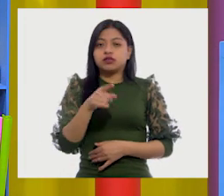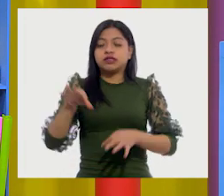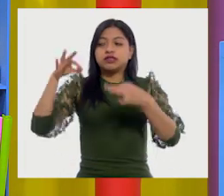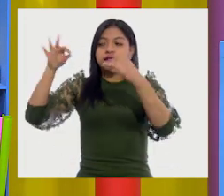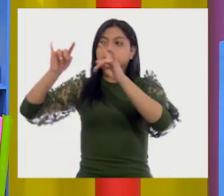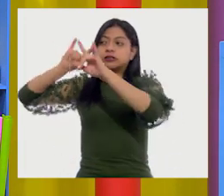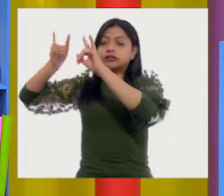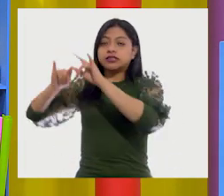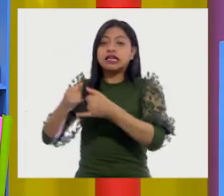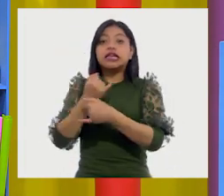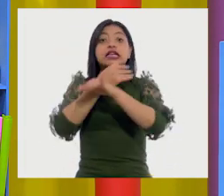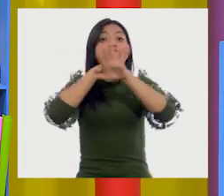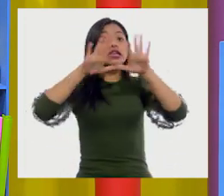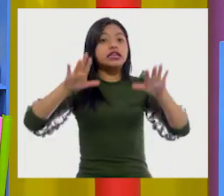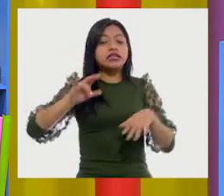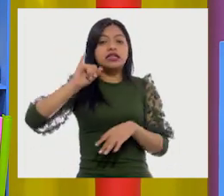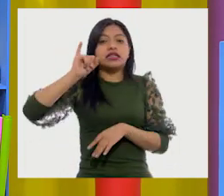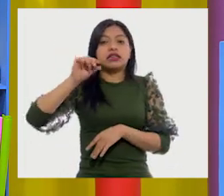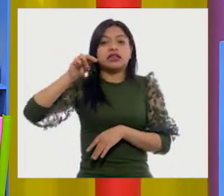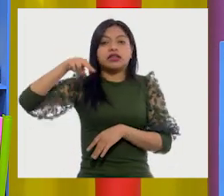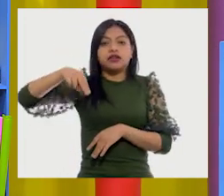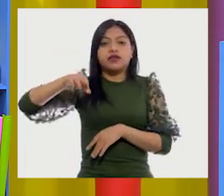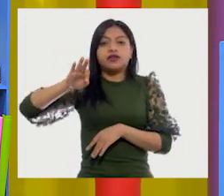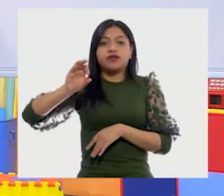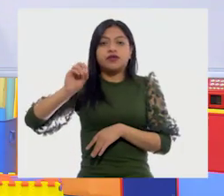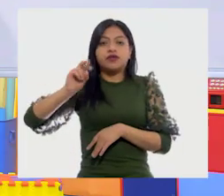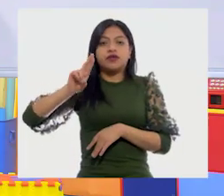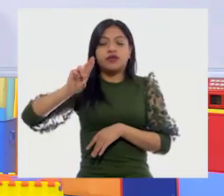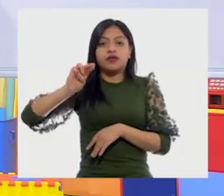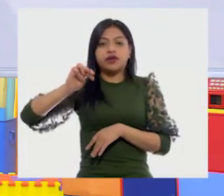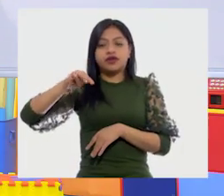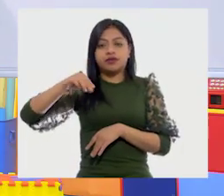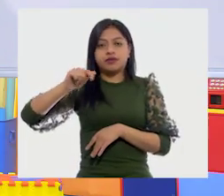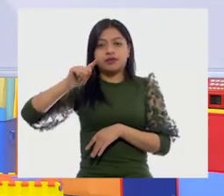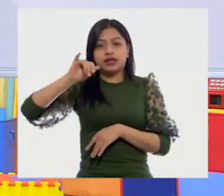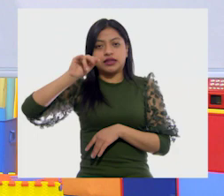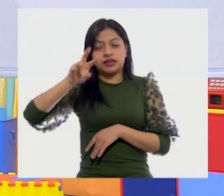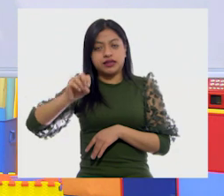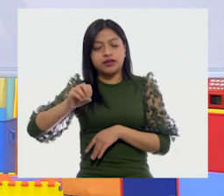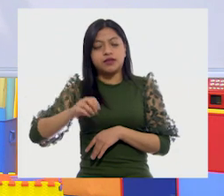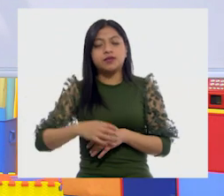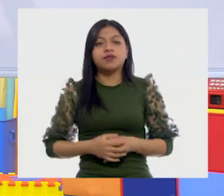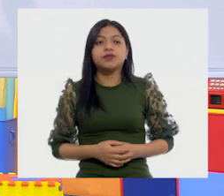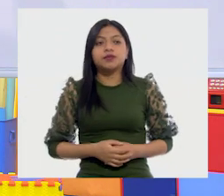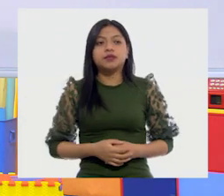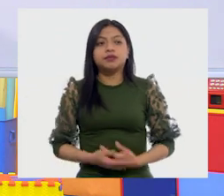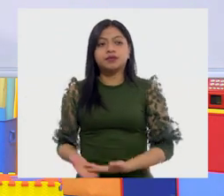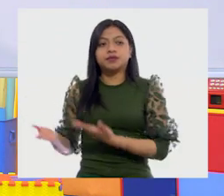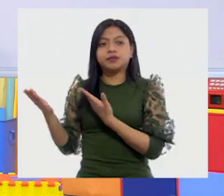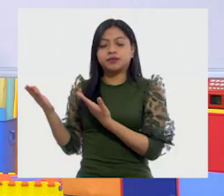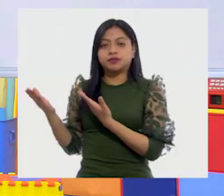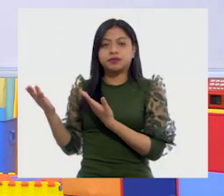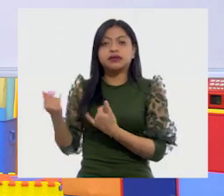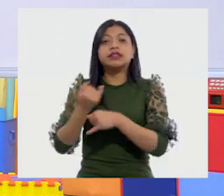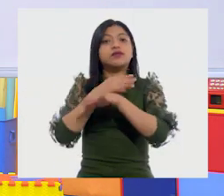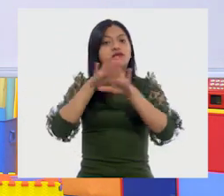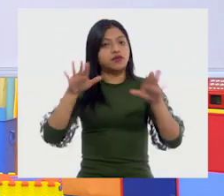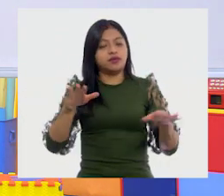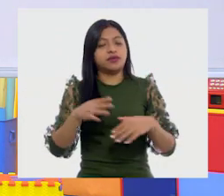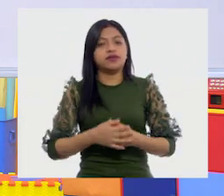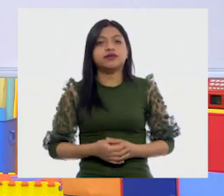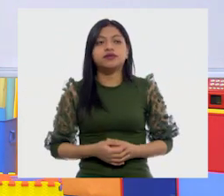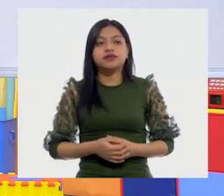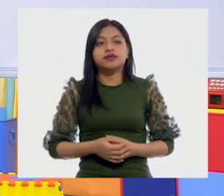informativos de carteles. Vamos a ver este cartel. Vamos a